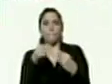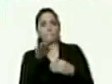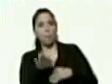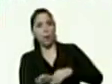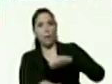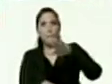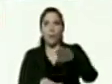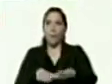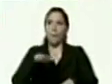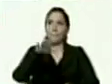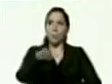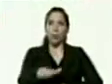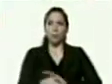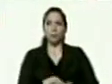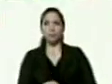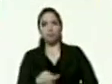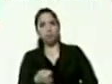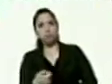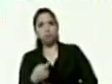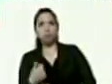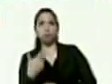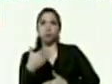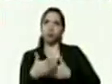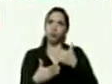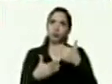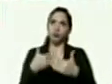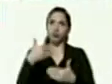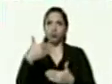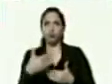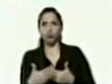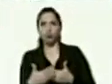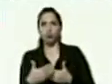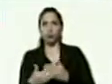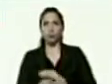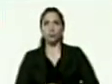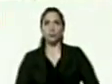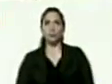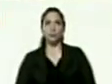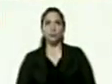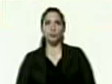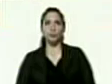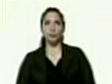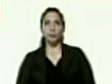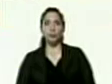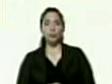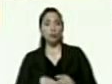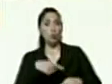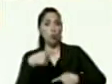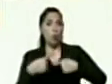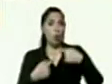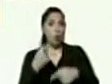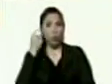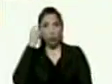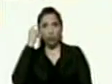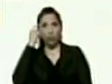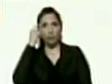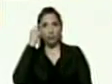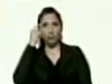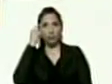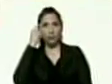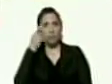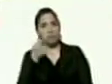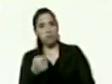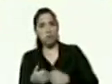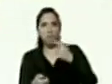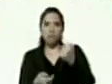paso poco a poco vamos lejos todos los días paso a paso poco